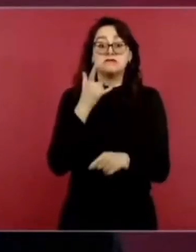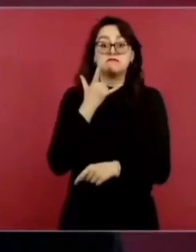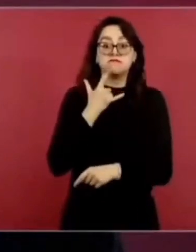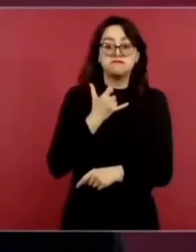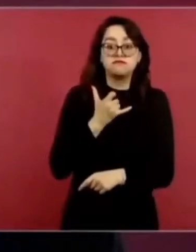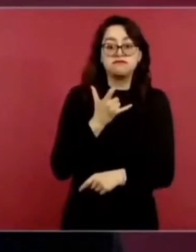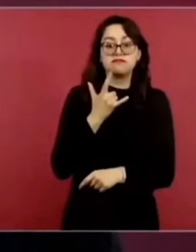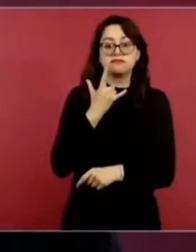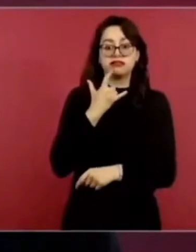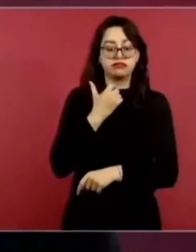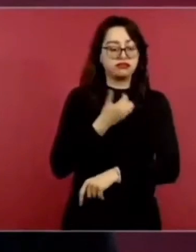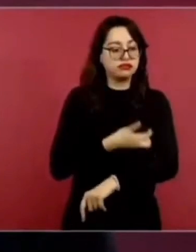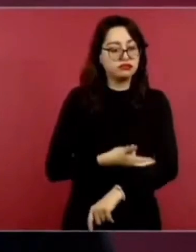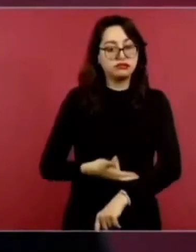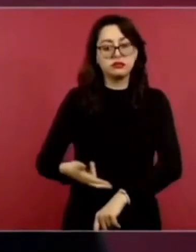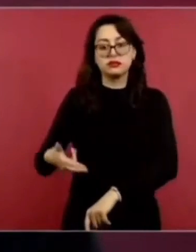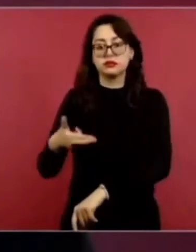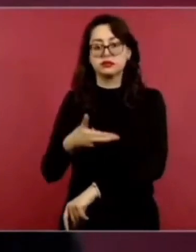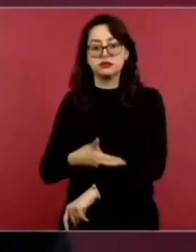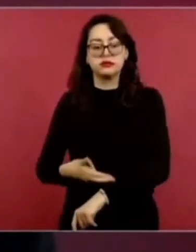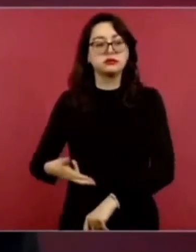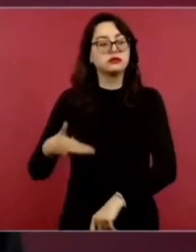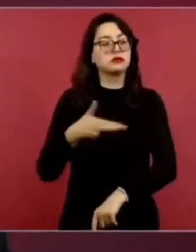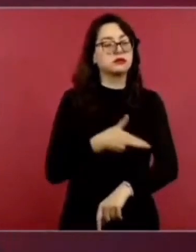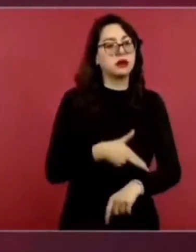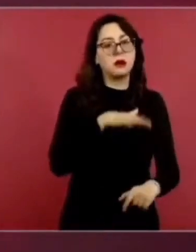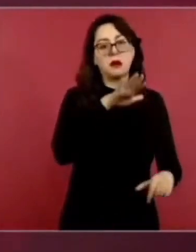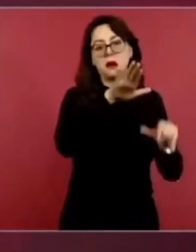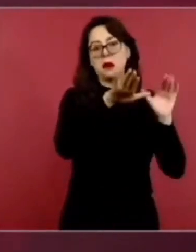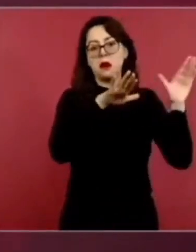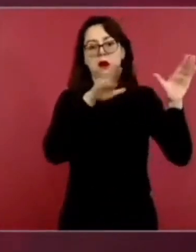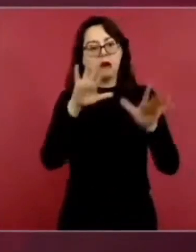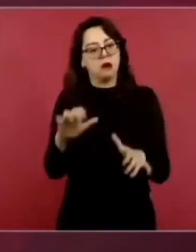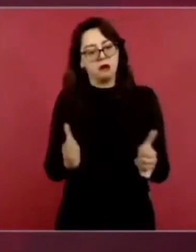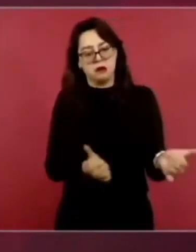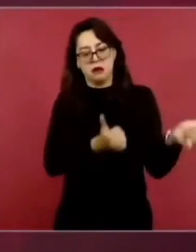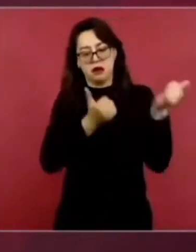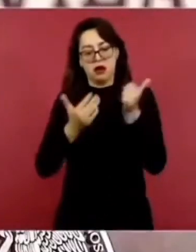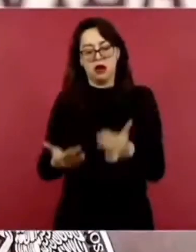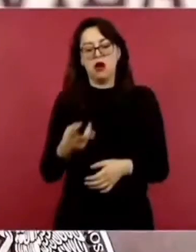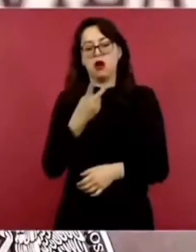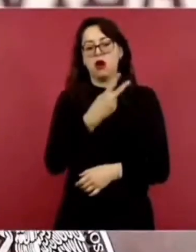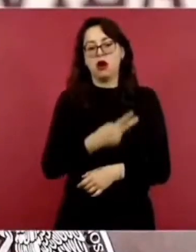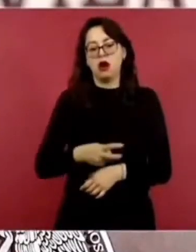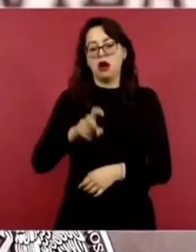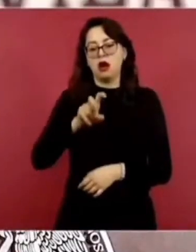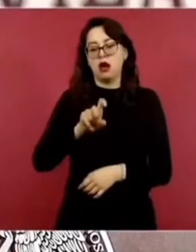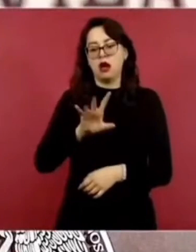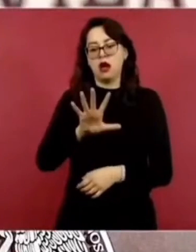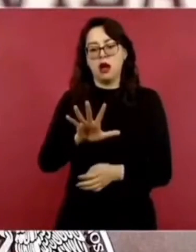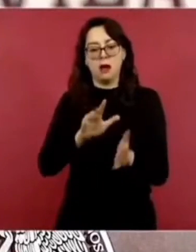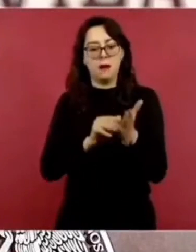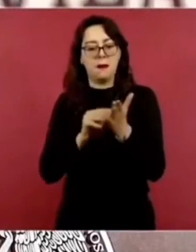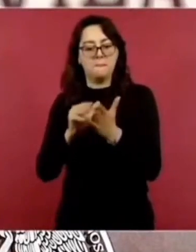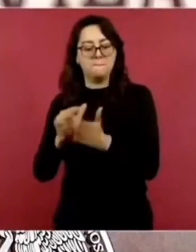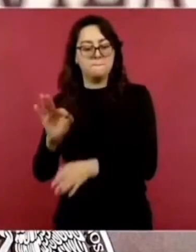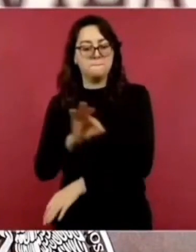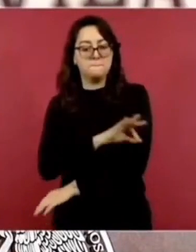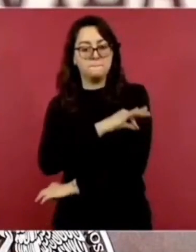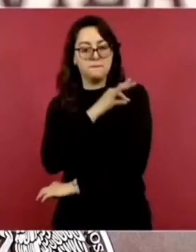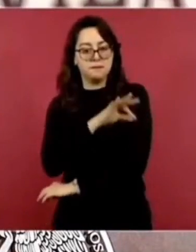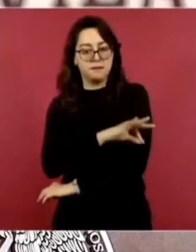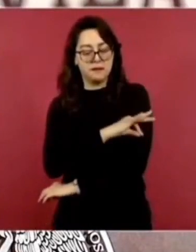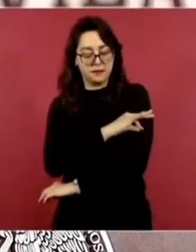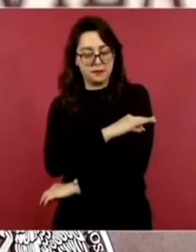implicó el haber recibido más de 235 millones de vacunas. Ahora,